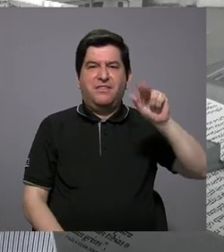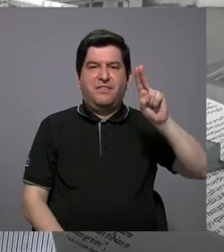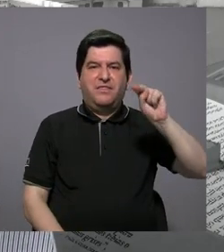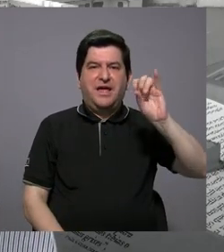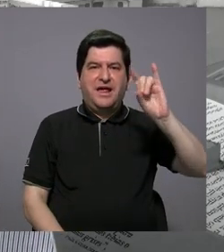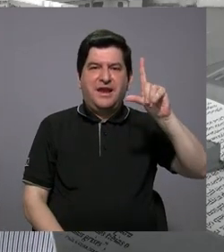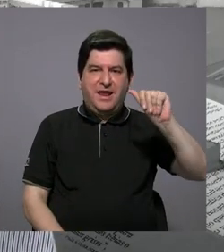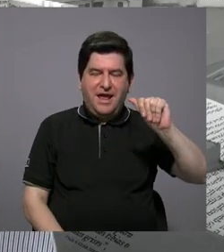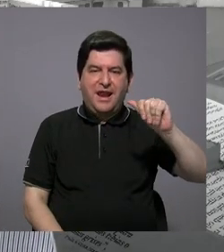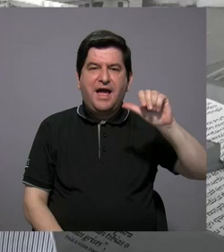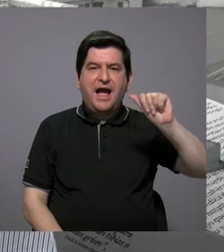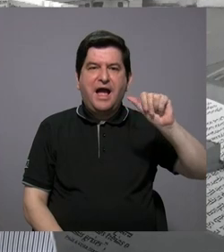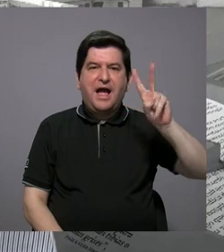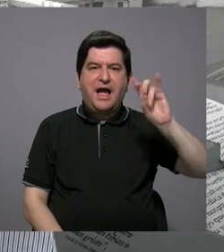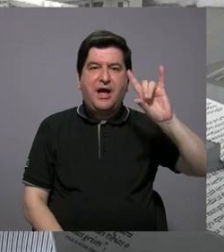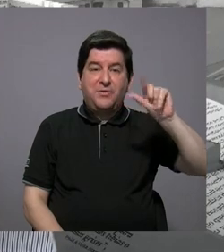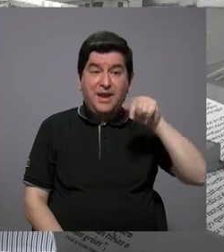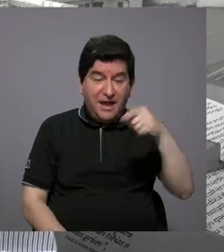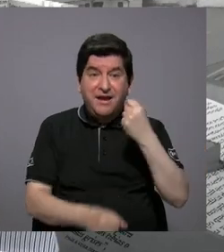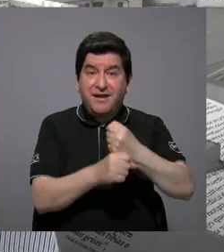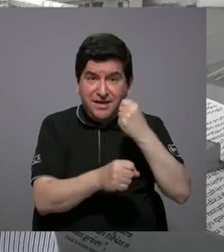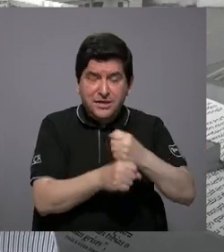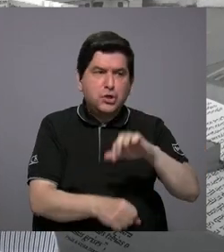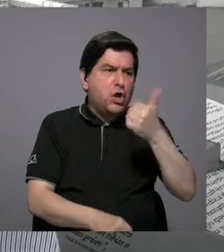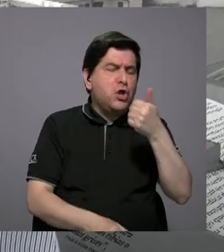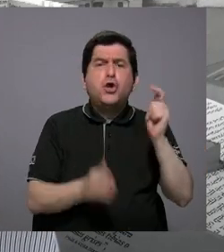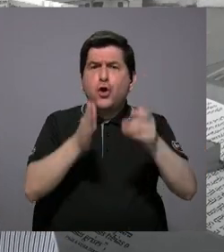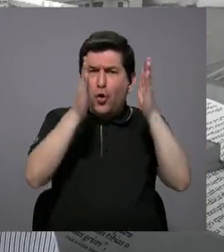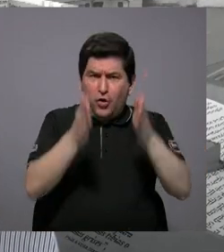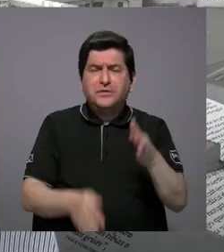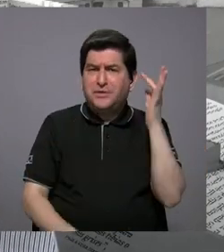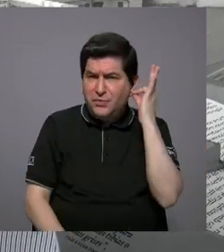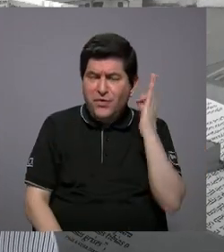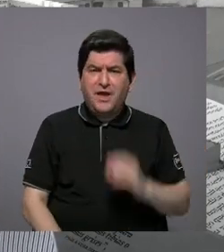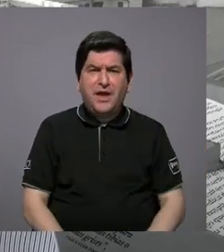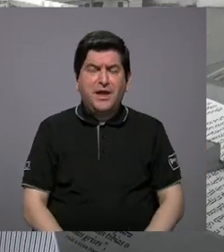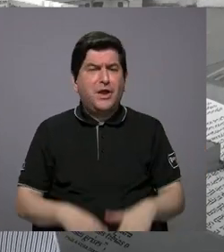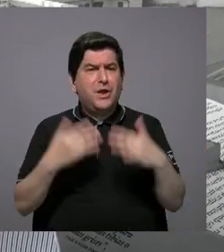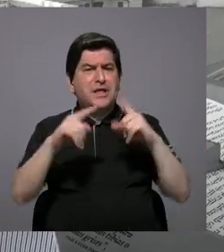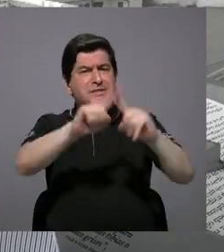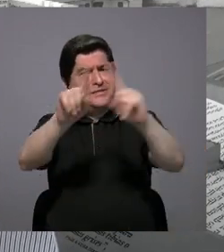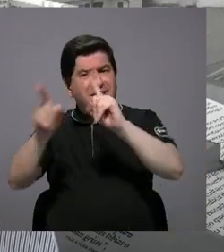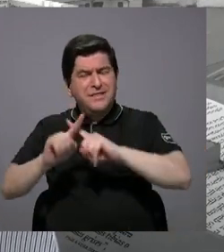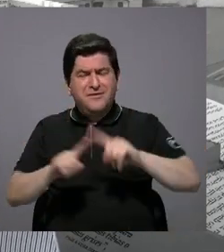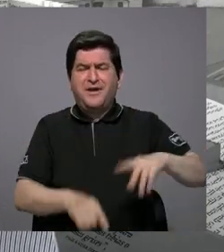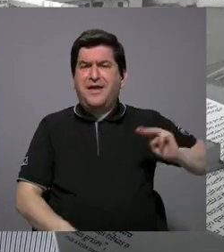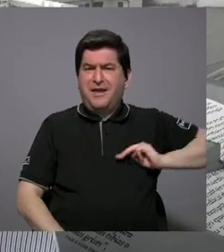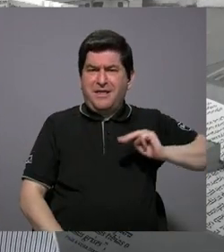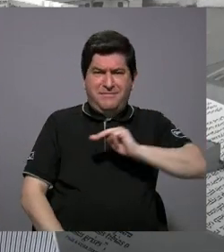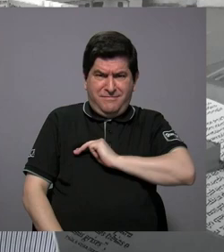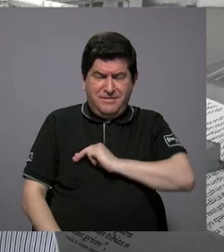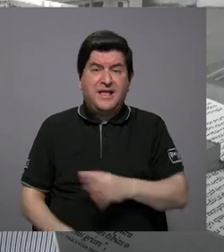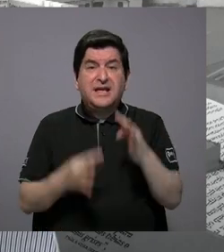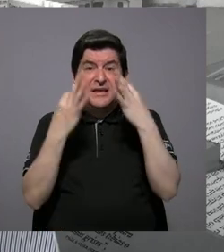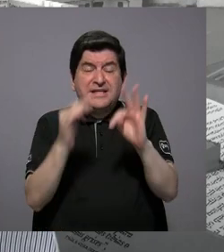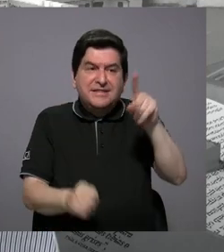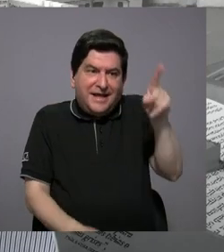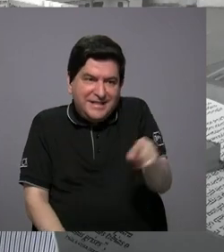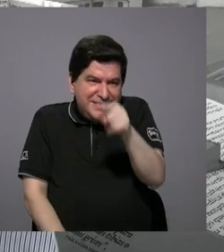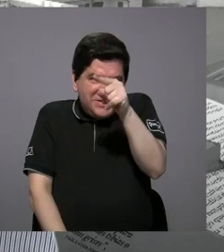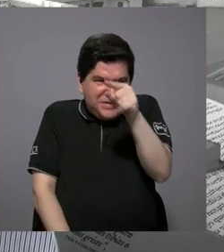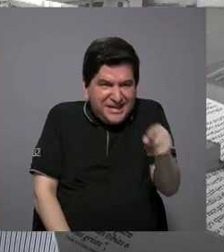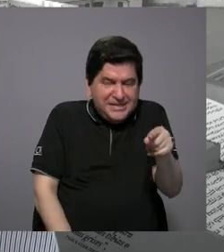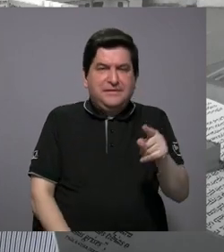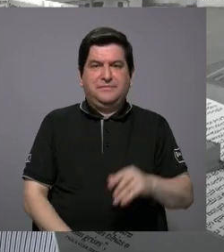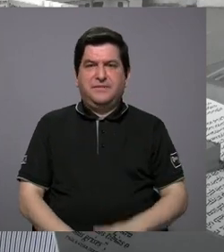trabajó conmigo en ese esfuerzo, y otro montón de abogadas de muchos ministerios, tratando de eliminar